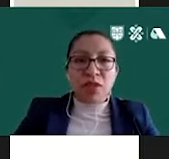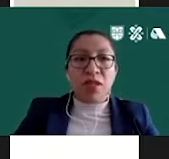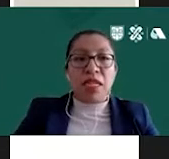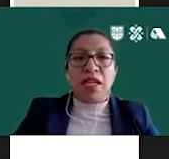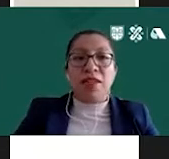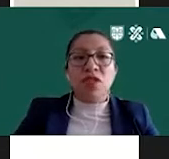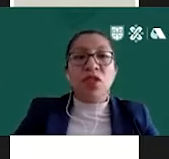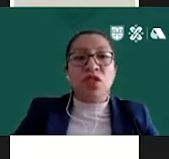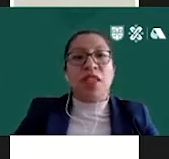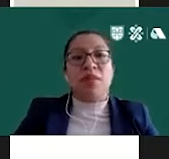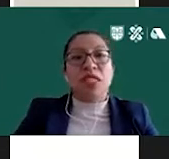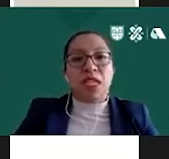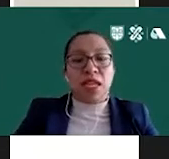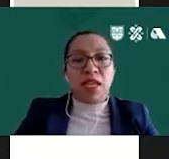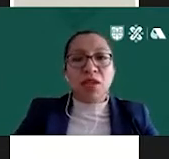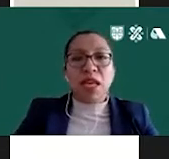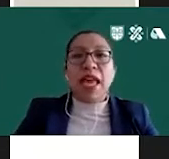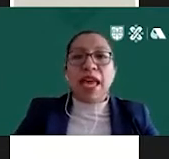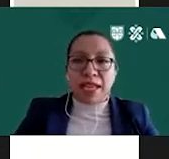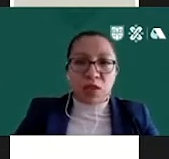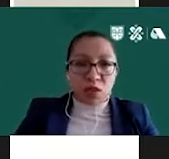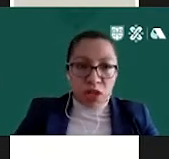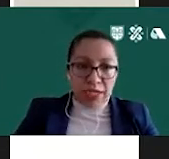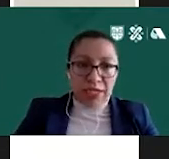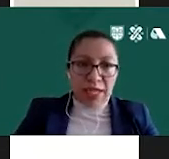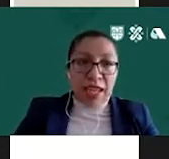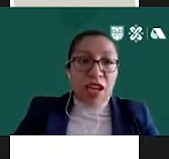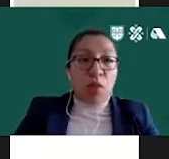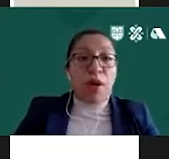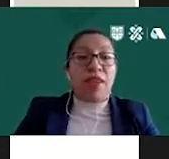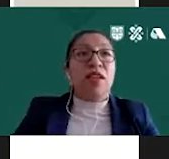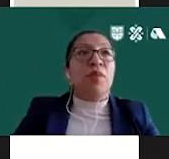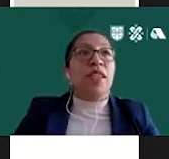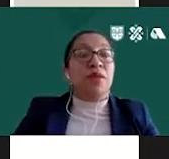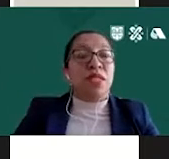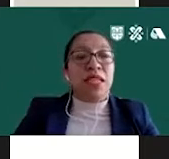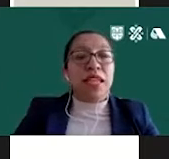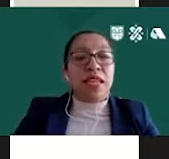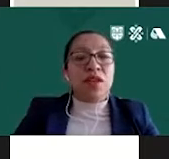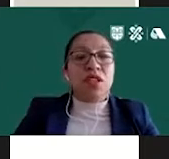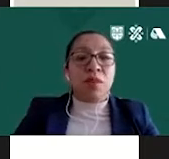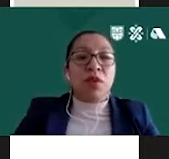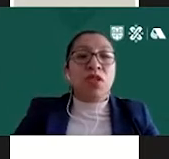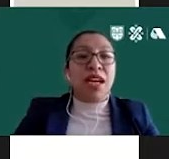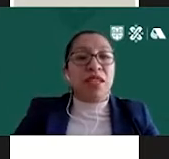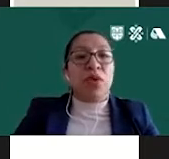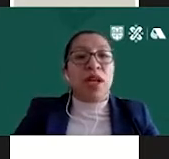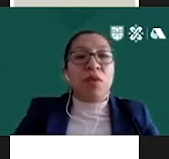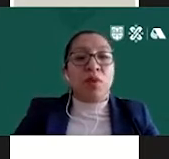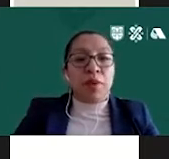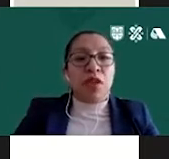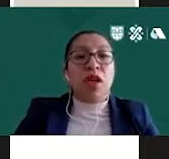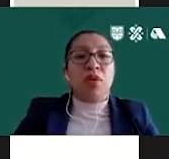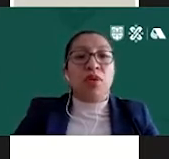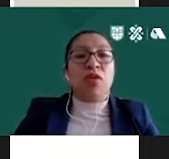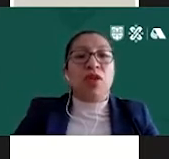objetivos, entre ellos los objetivos estratégicos e institucionales. Como parte de los objetivos estratégicos tenemos asegurar